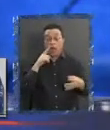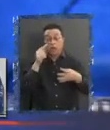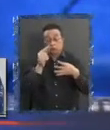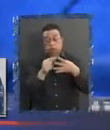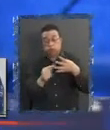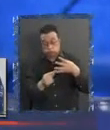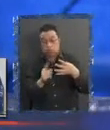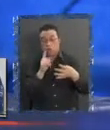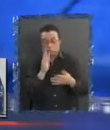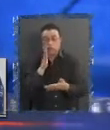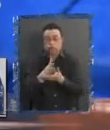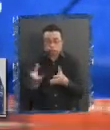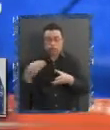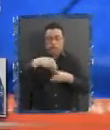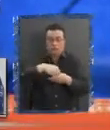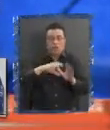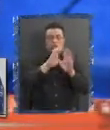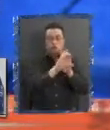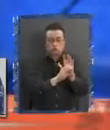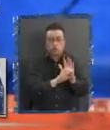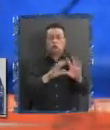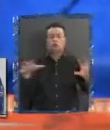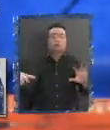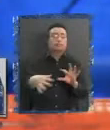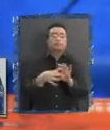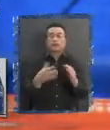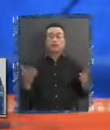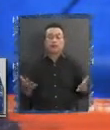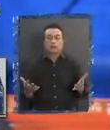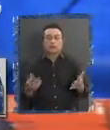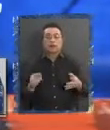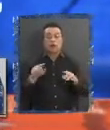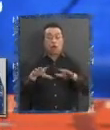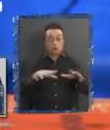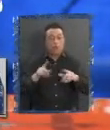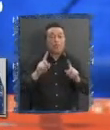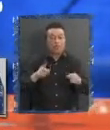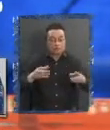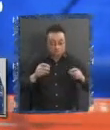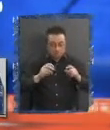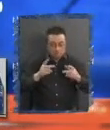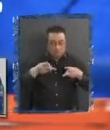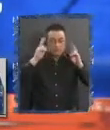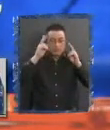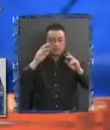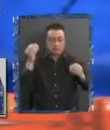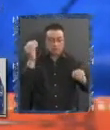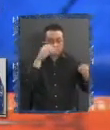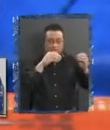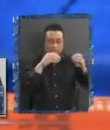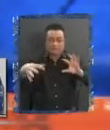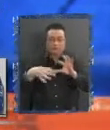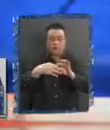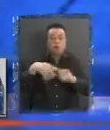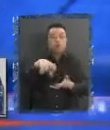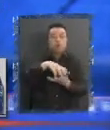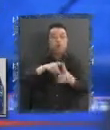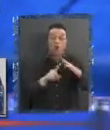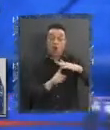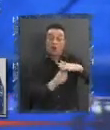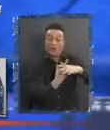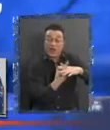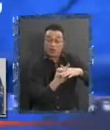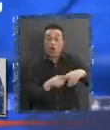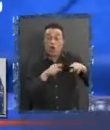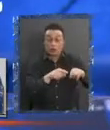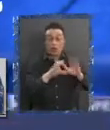En la constitución Que tienen que ver con Los elementos Que deben permitir Su creación Precisamente Vinculados por los originarios Pero no es un caso Donde la